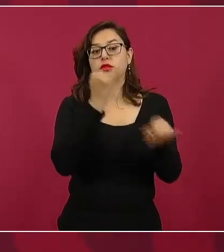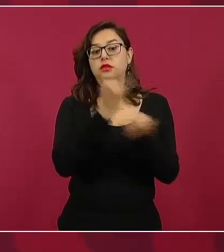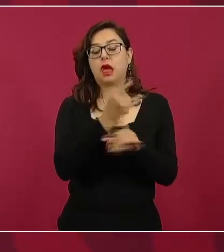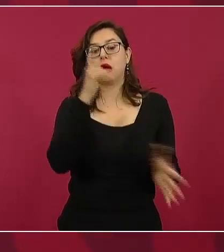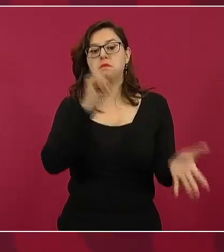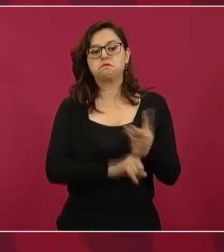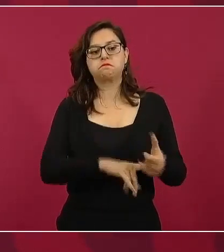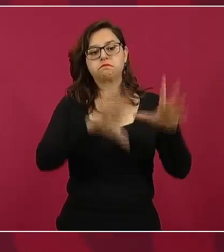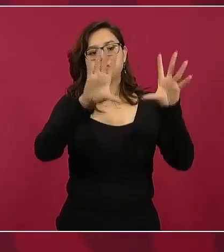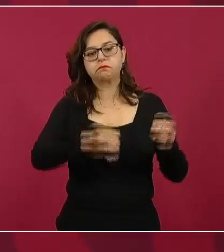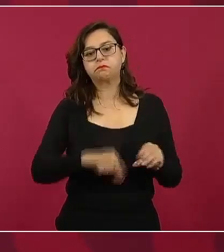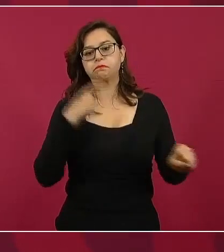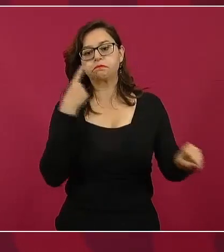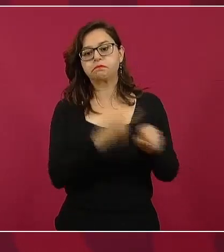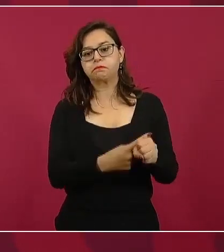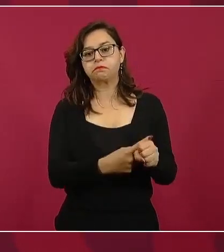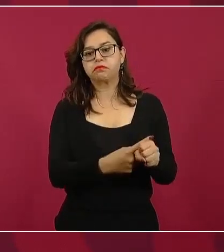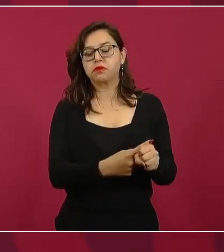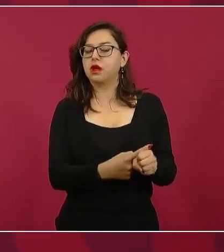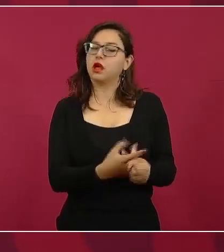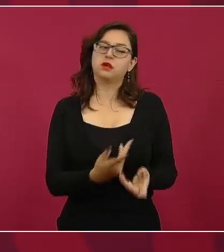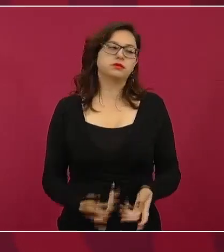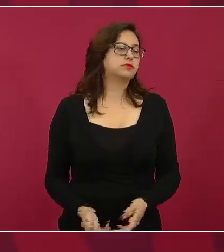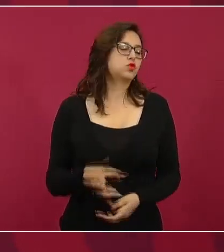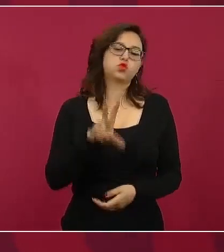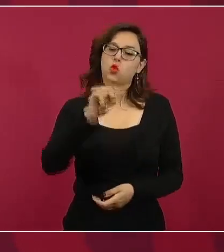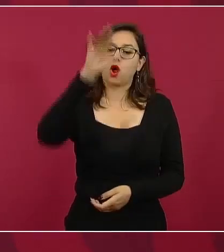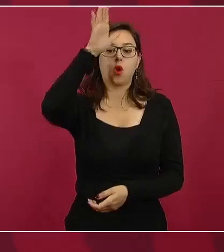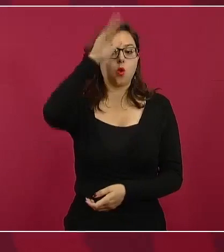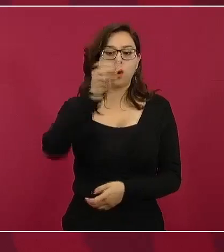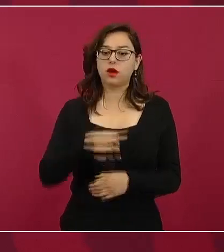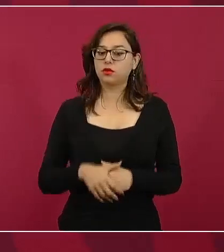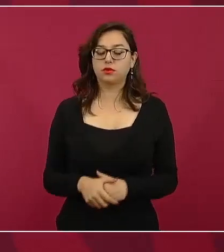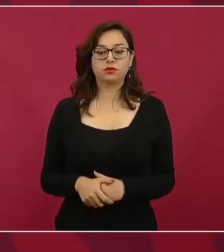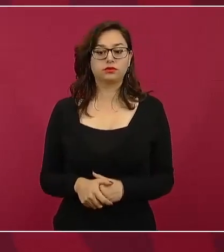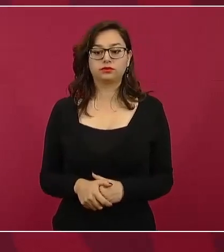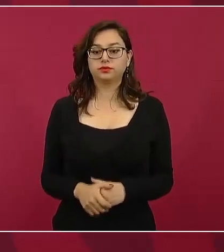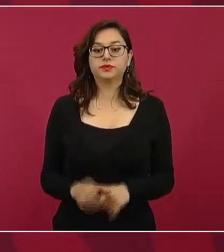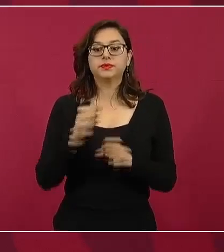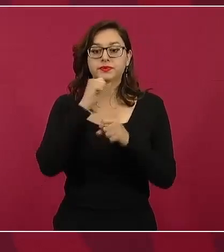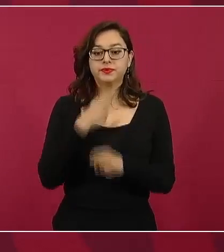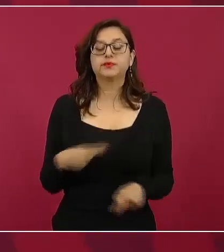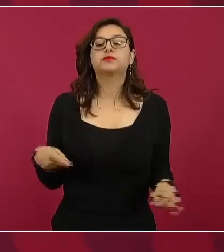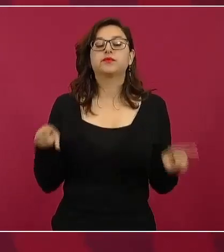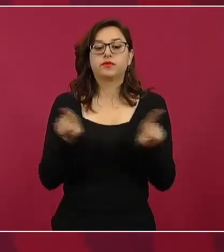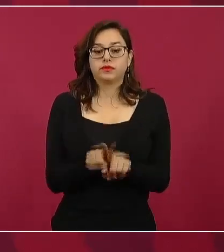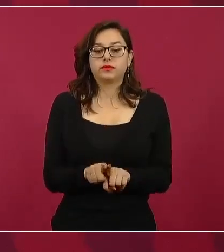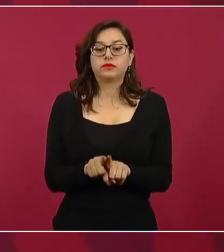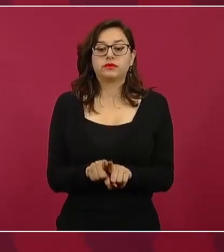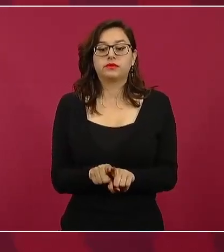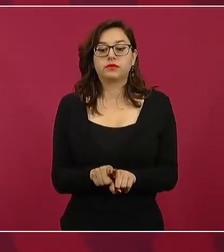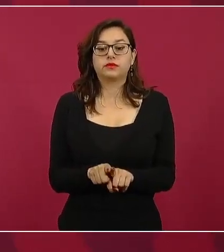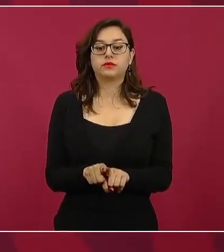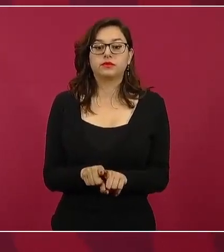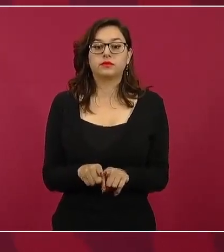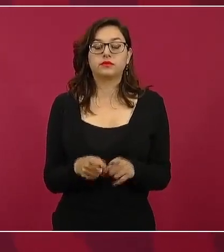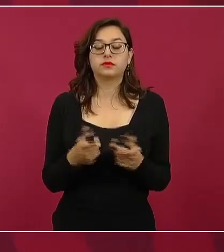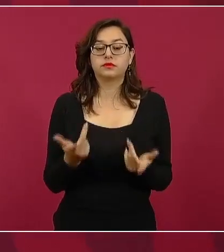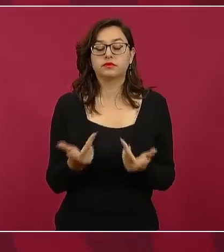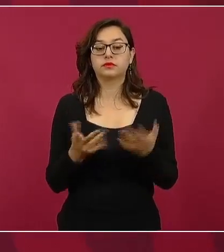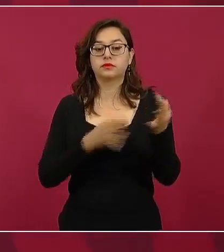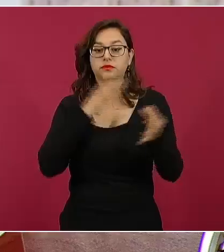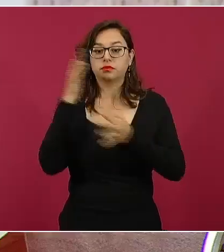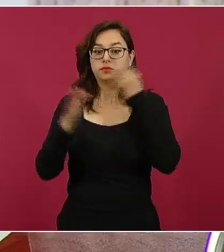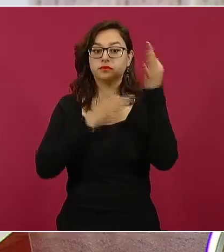como también no estoy de acuerdo con el hecho de que se censure a medios de